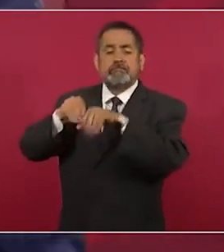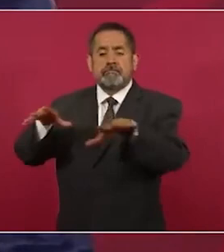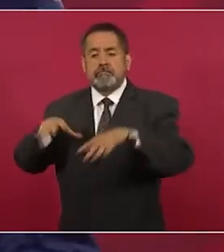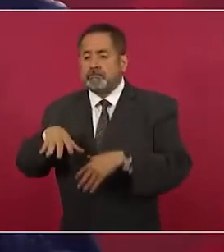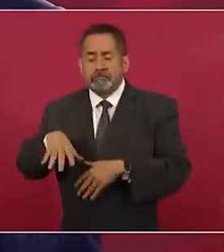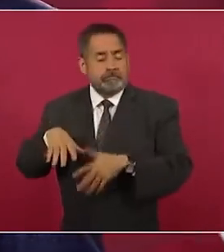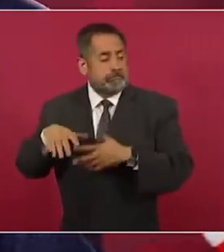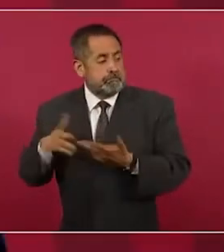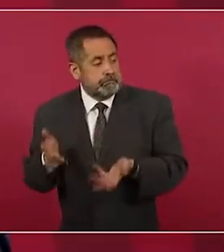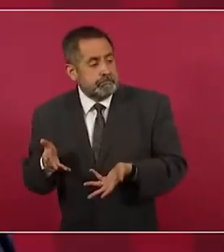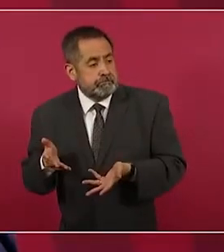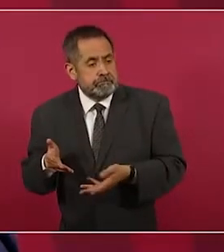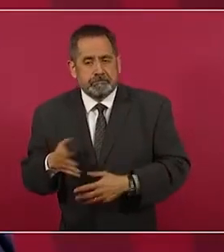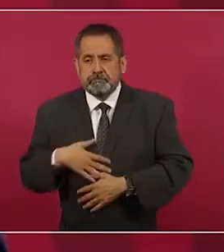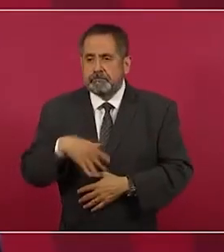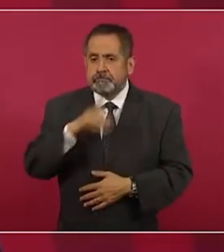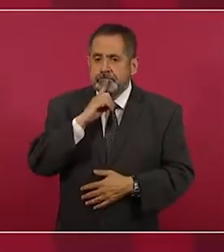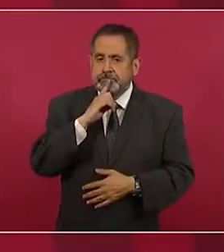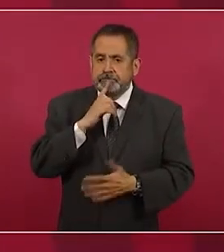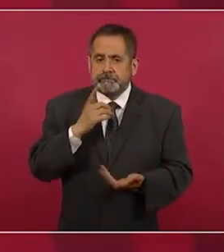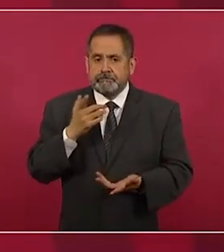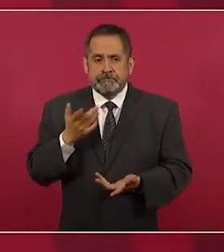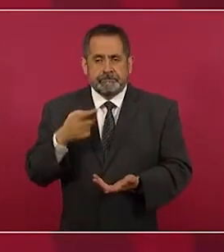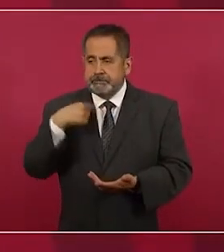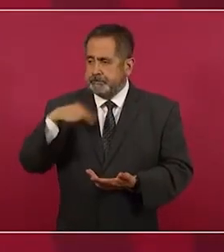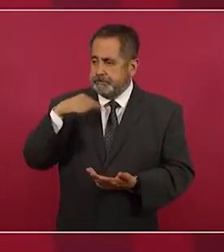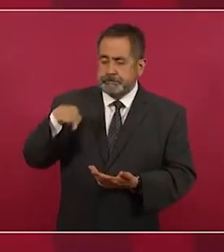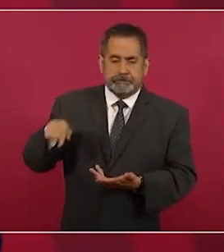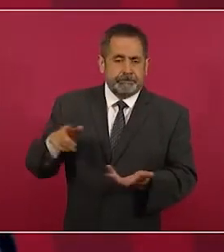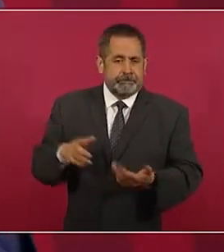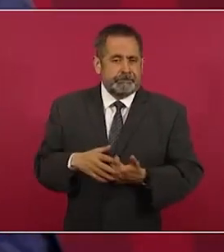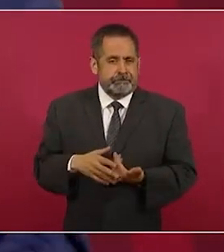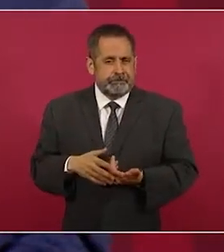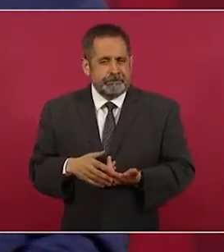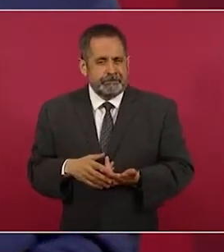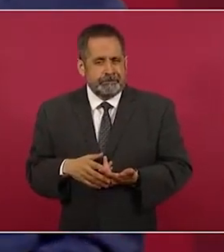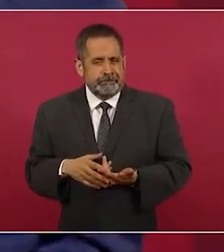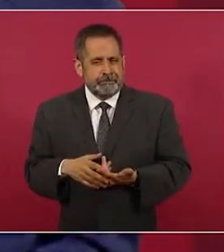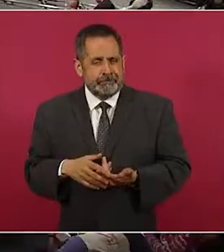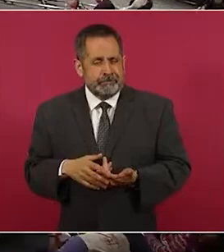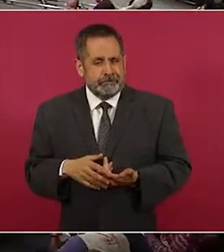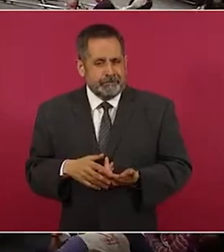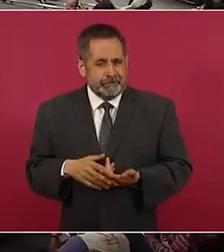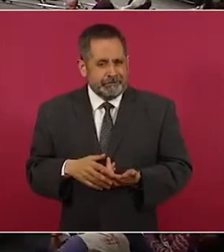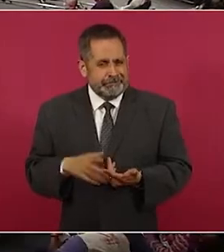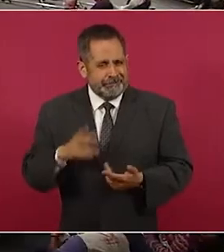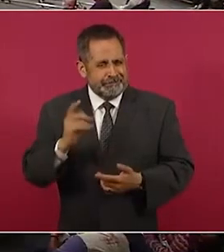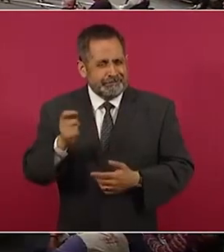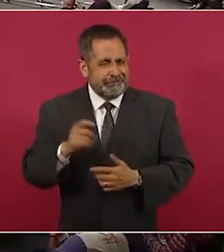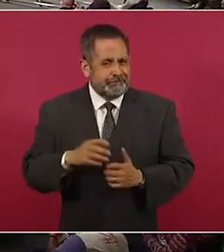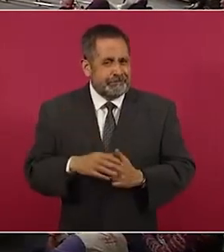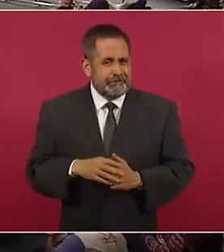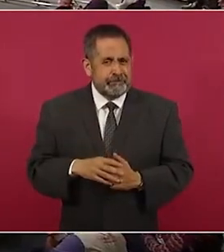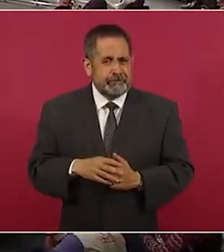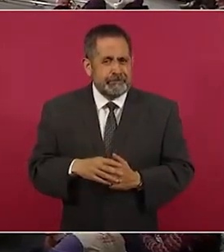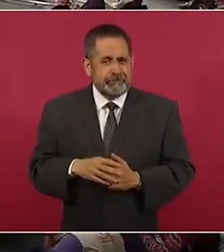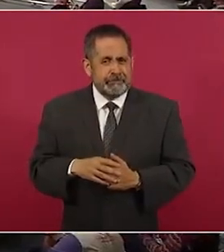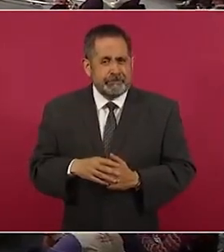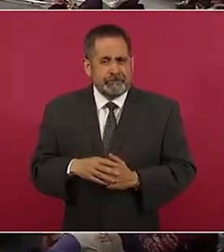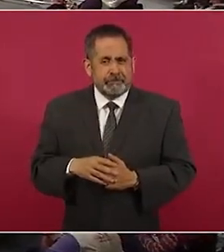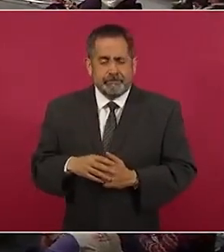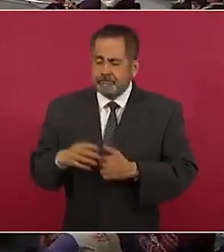reforzar a